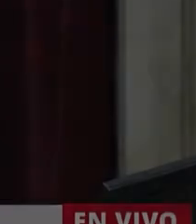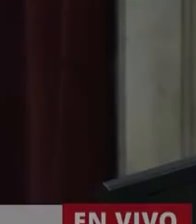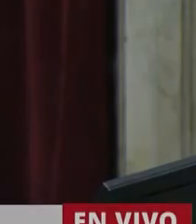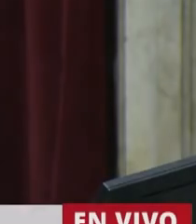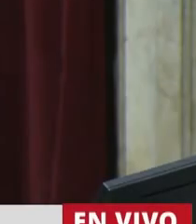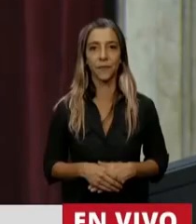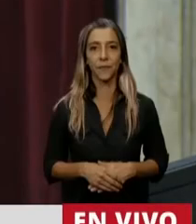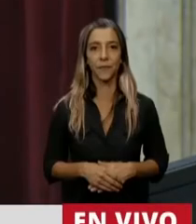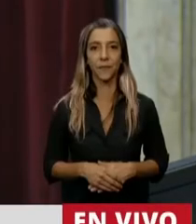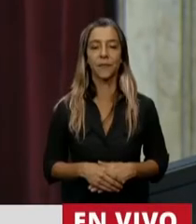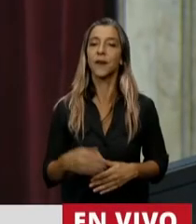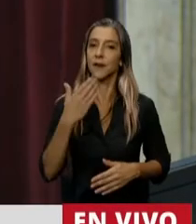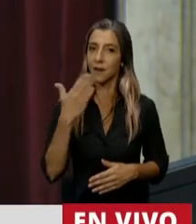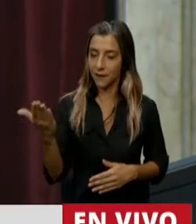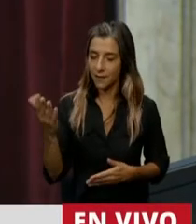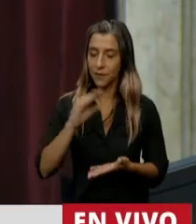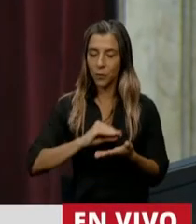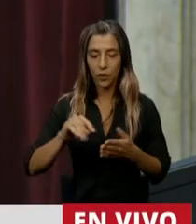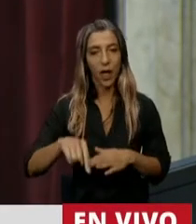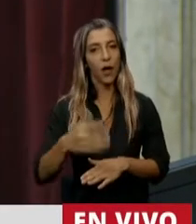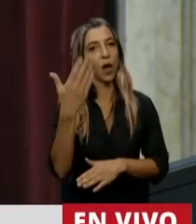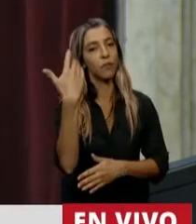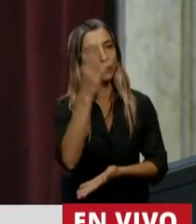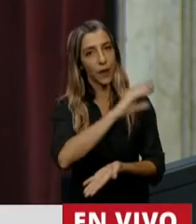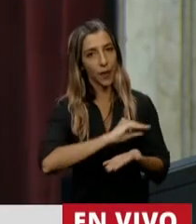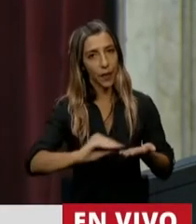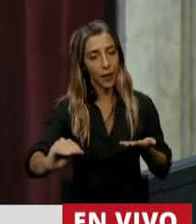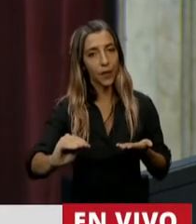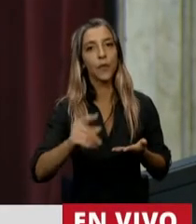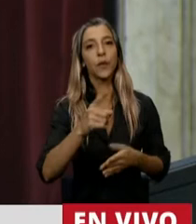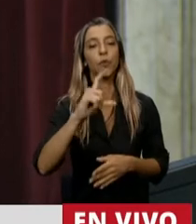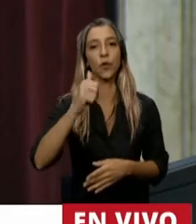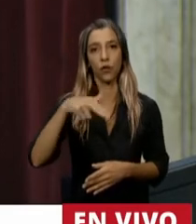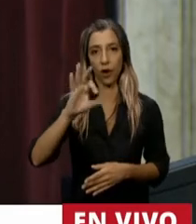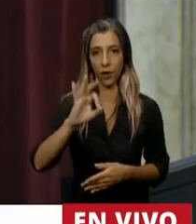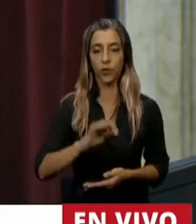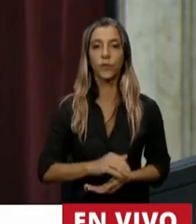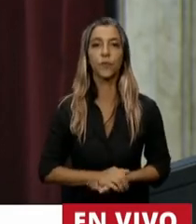Le damos la palabra al diputado José Manuel Cano.